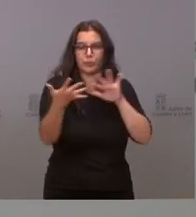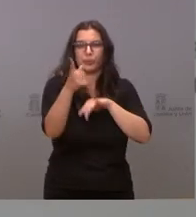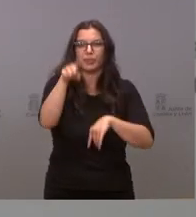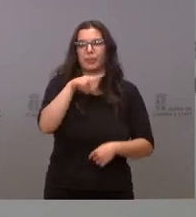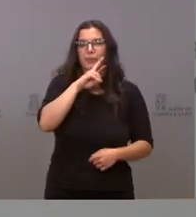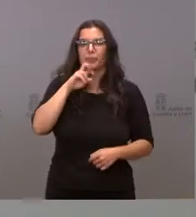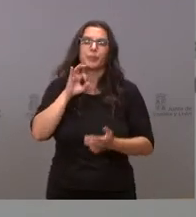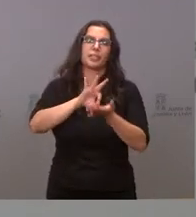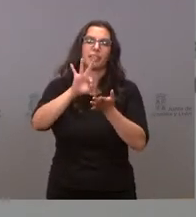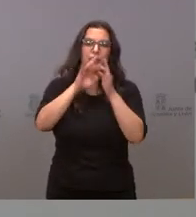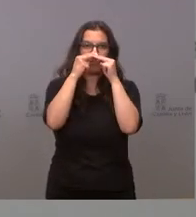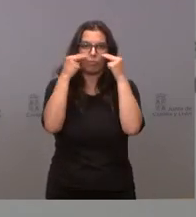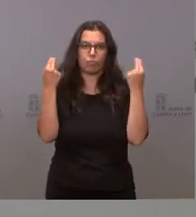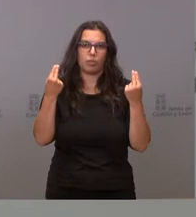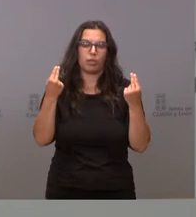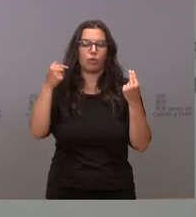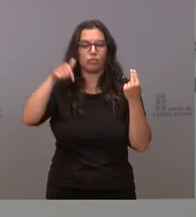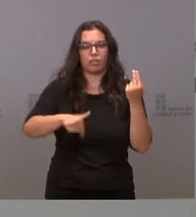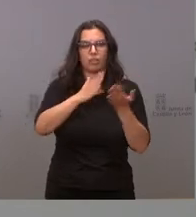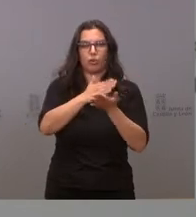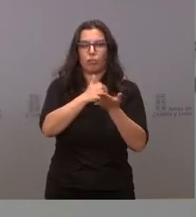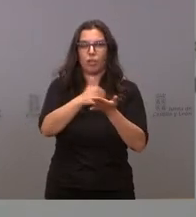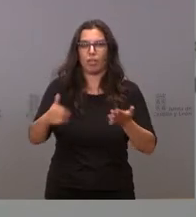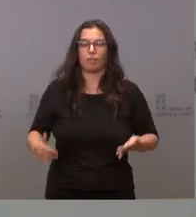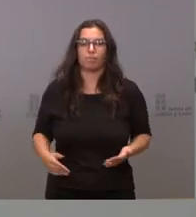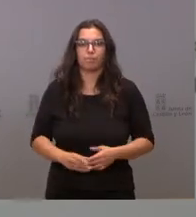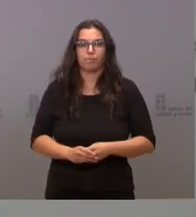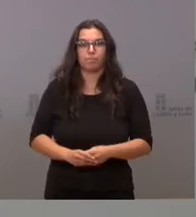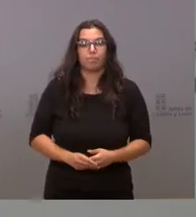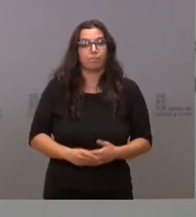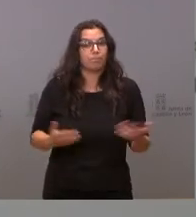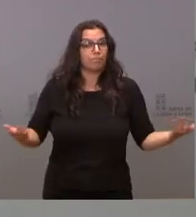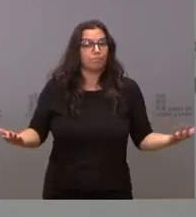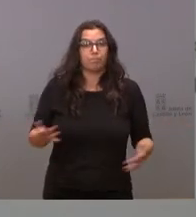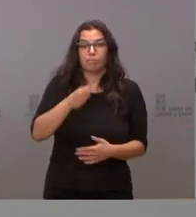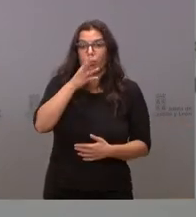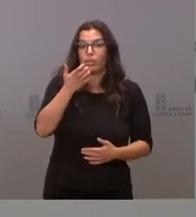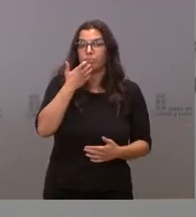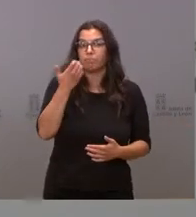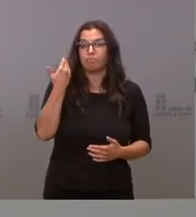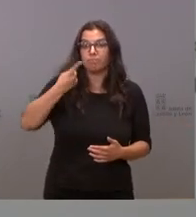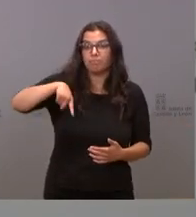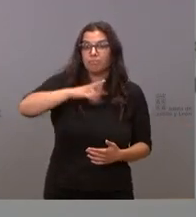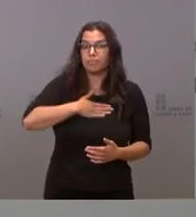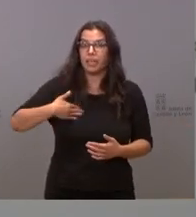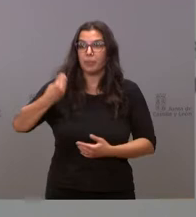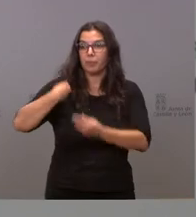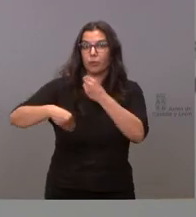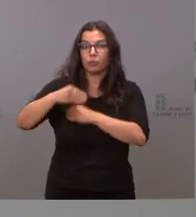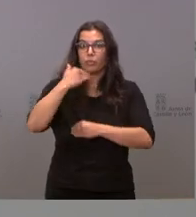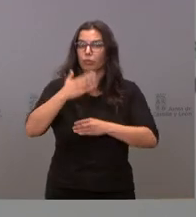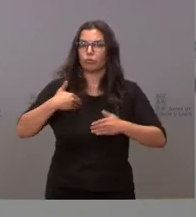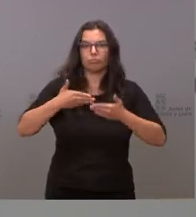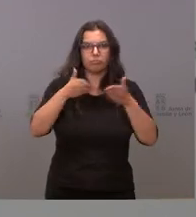de los servicios públicos en nuestra comunidad autónoma. A partir de aquí, si quieren realizar alguna pregunta, estoy